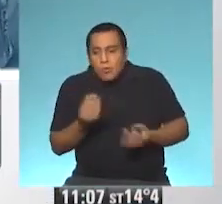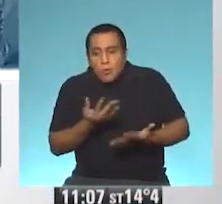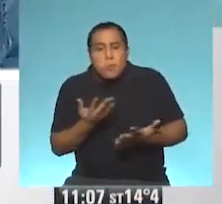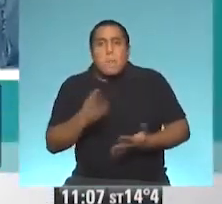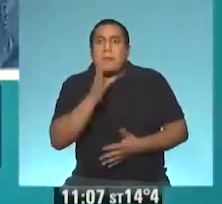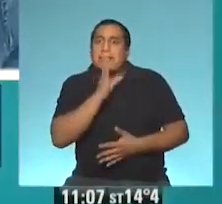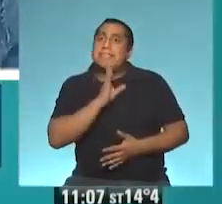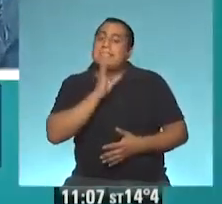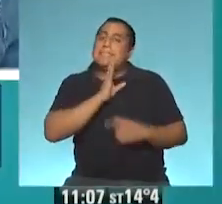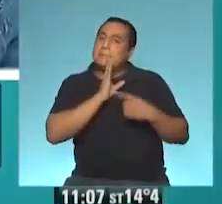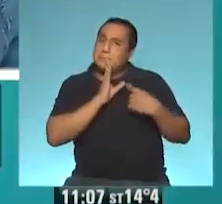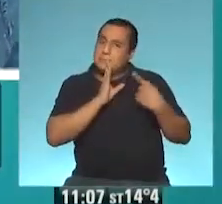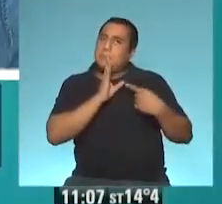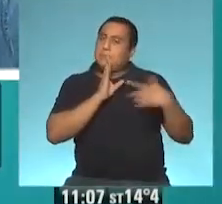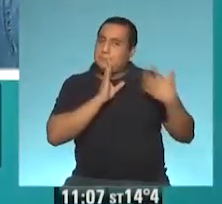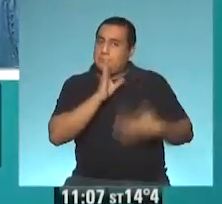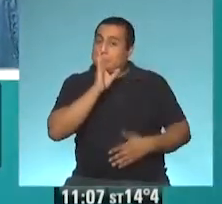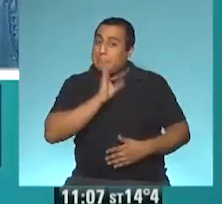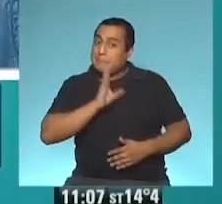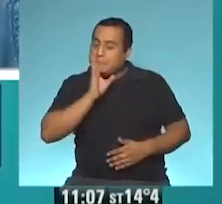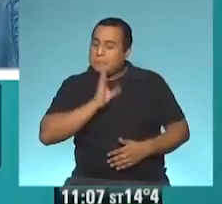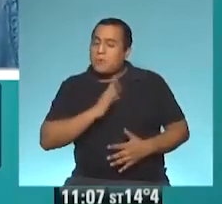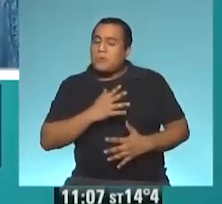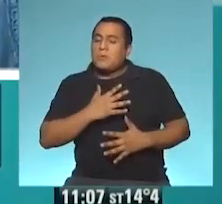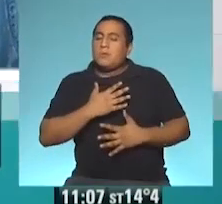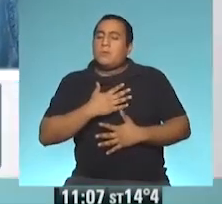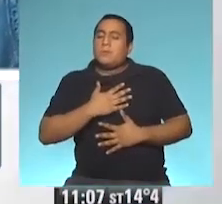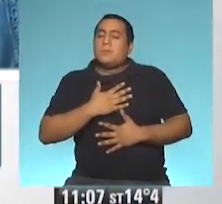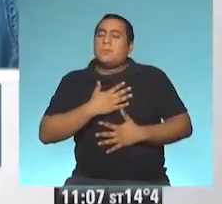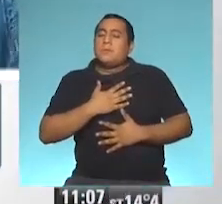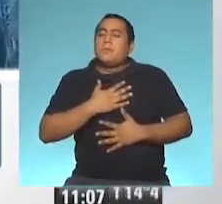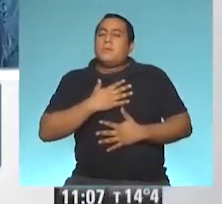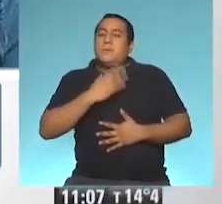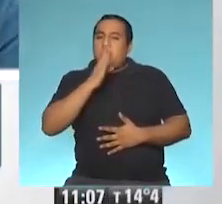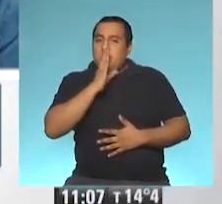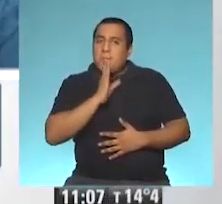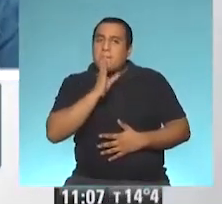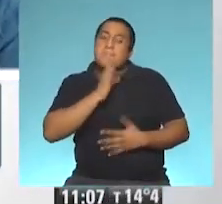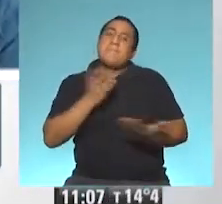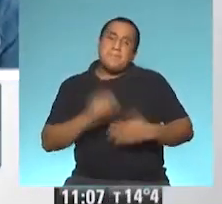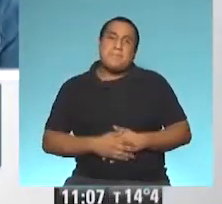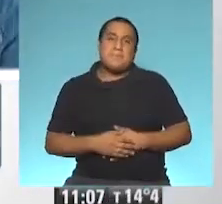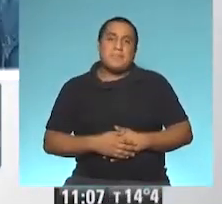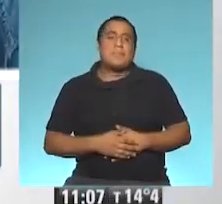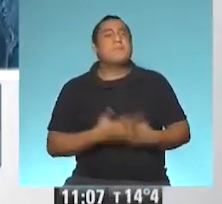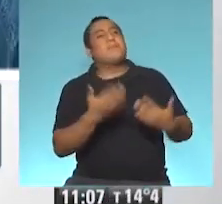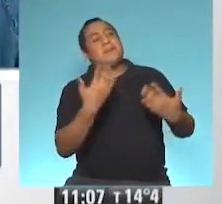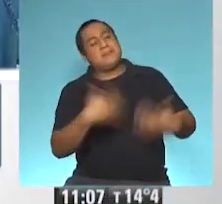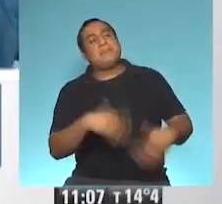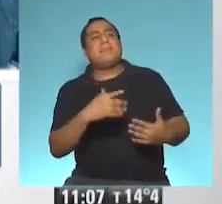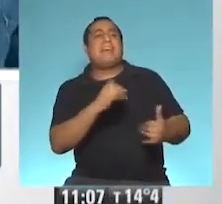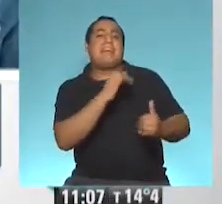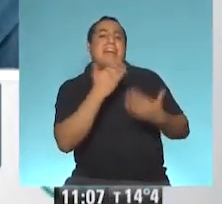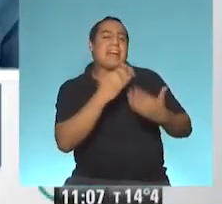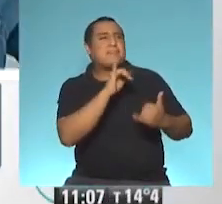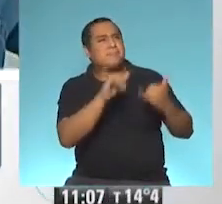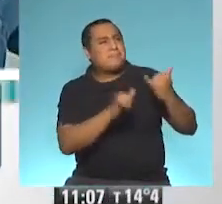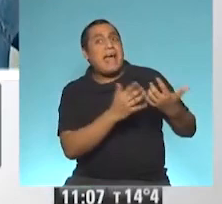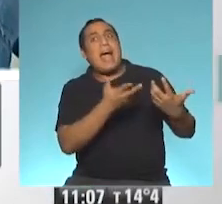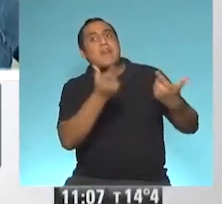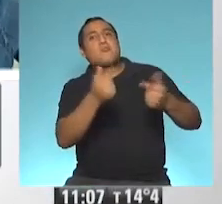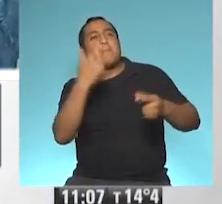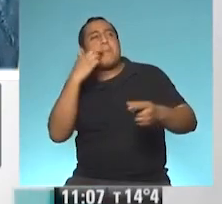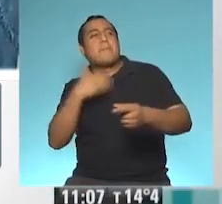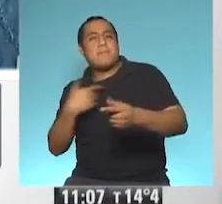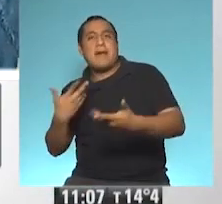un trabajo de mucho respirar para Muy profundo hay que respirar. Bueno, y te agradecemos tu aporte porque esto nos ayuda a los padres también a